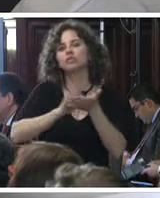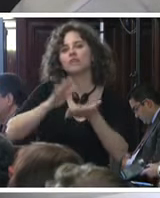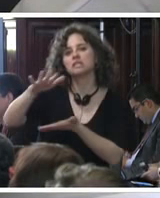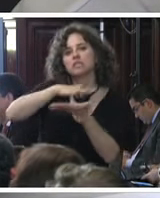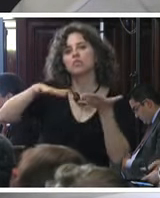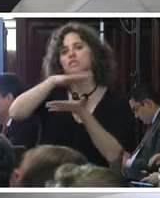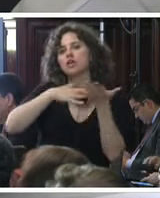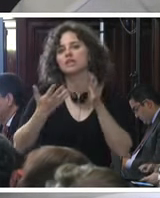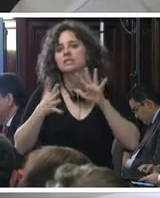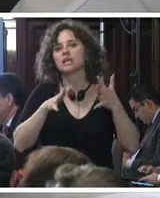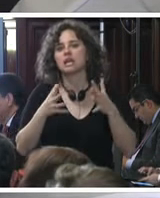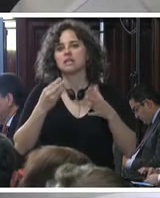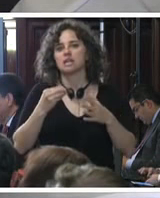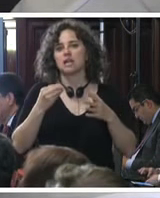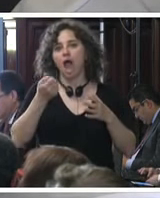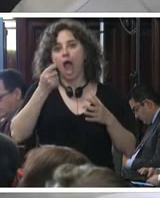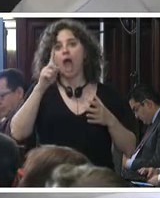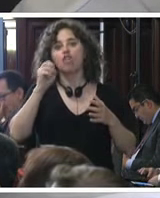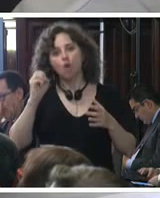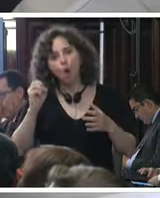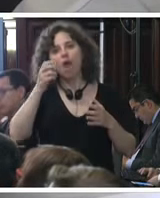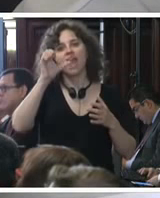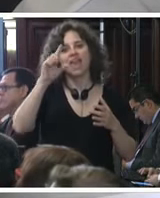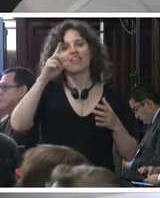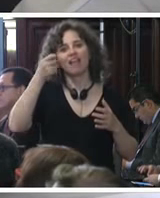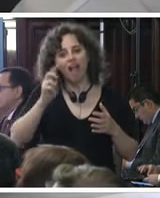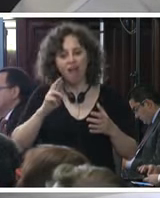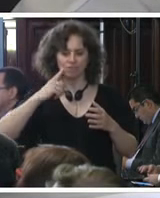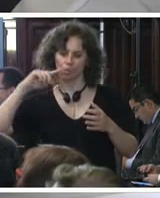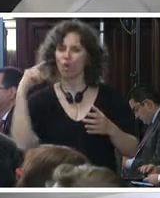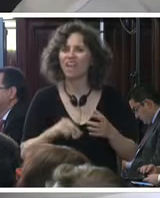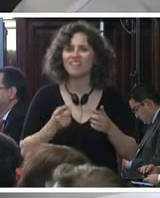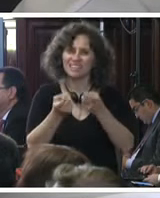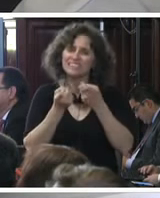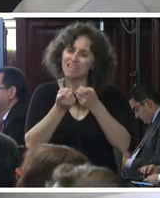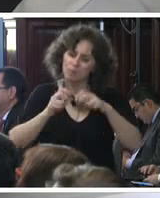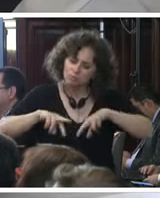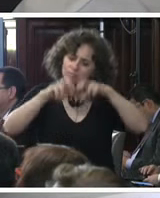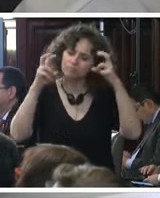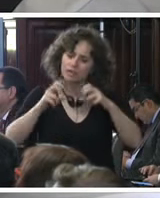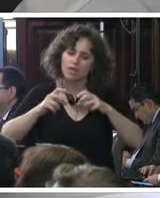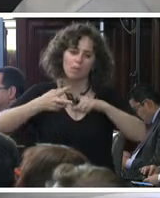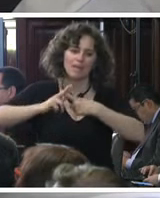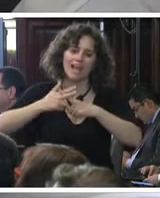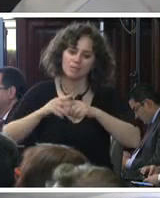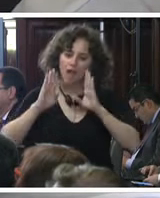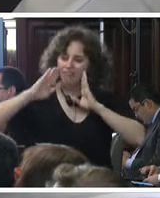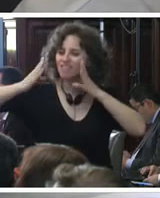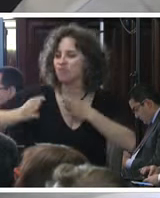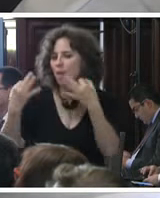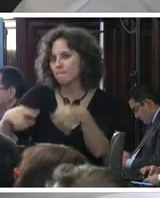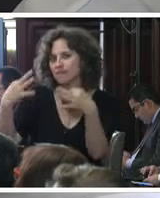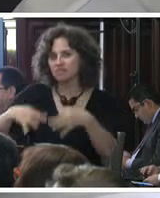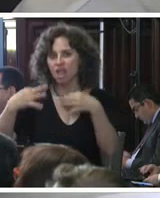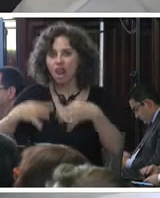encontraría Aldo y Edgar que es urgente que establezcamos un mecanismo de atención diferenciada